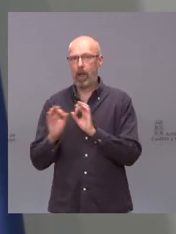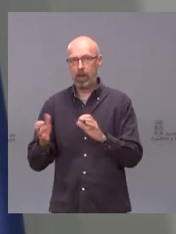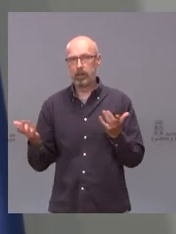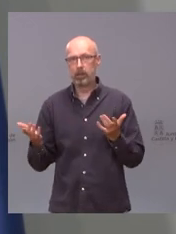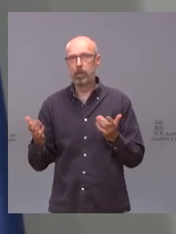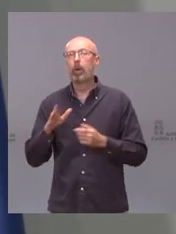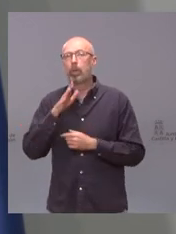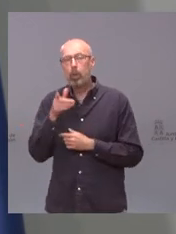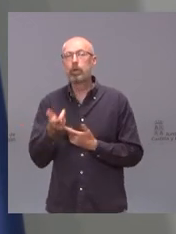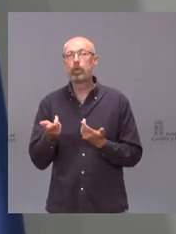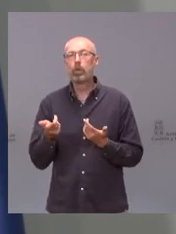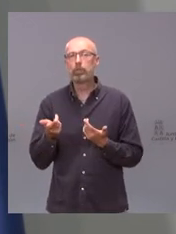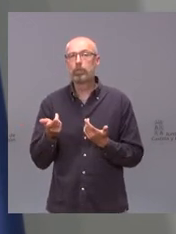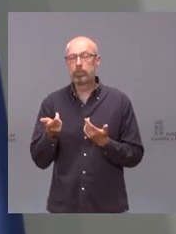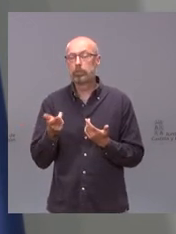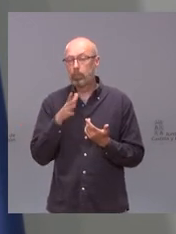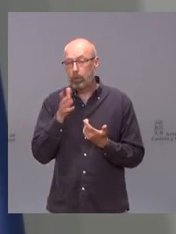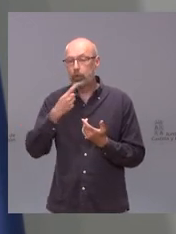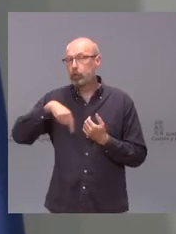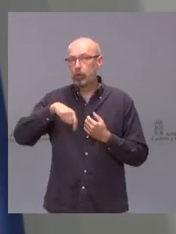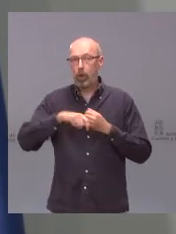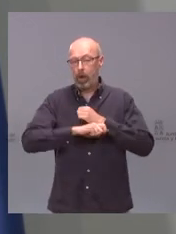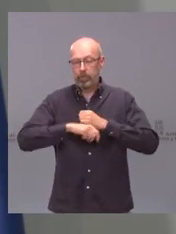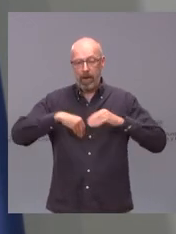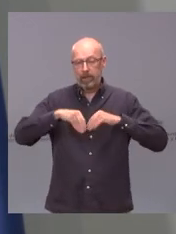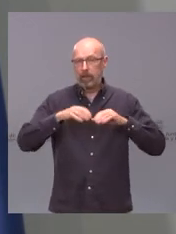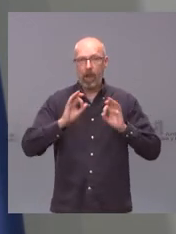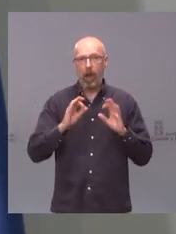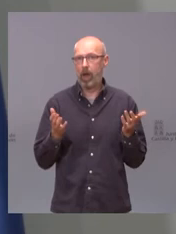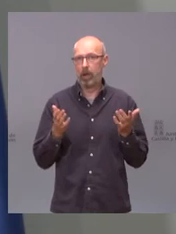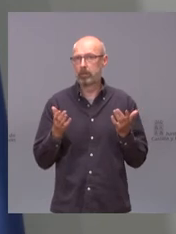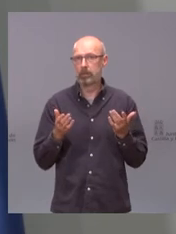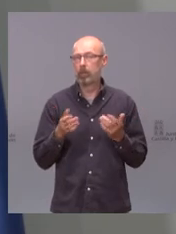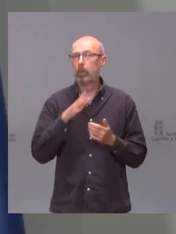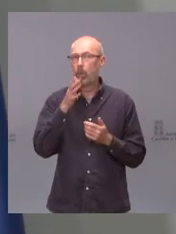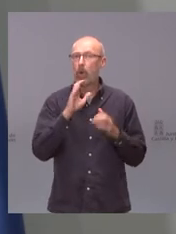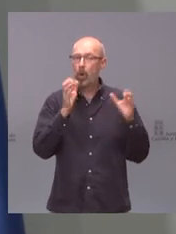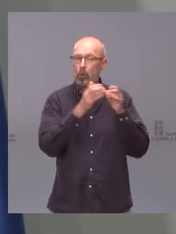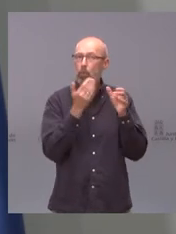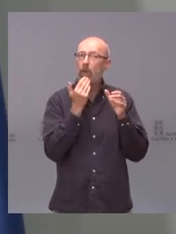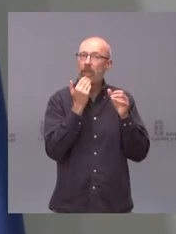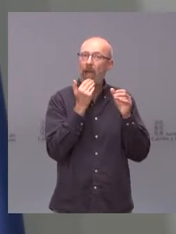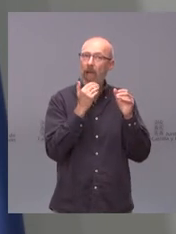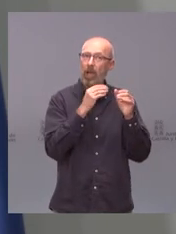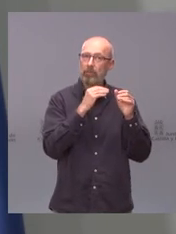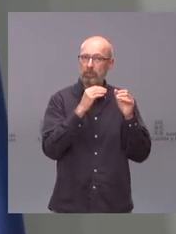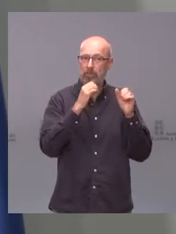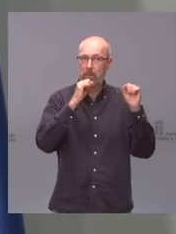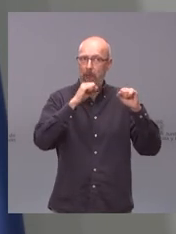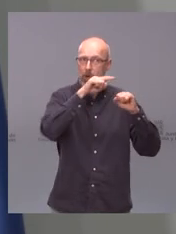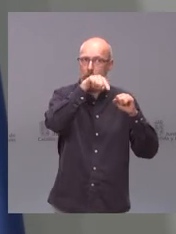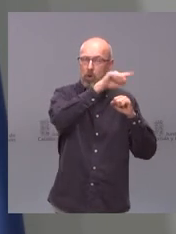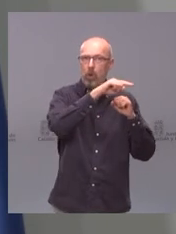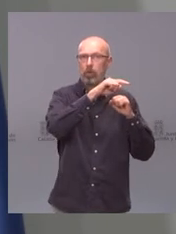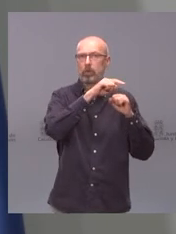hemos planteado esta estrategia en la mortalidad en este grupo de edad supera el